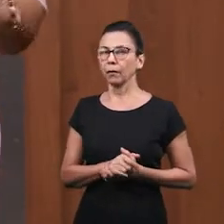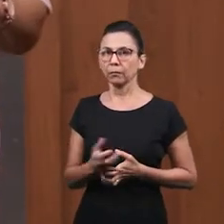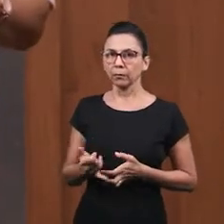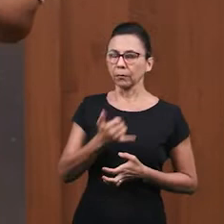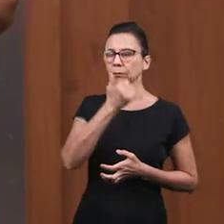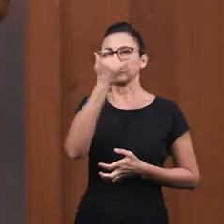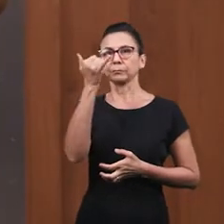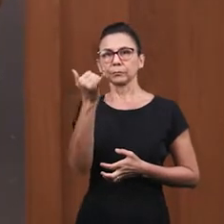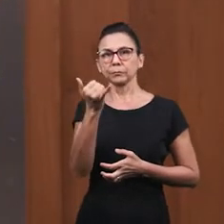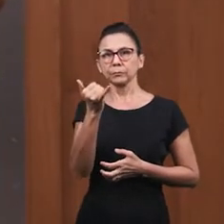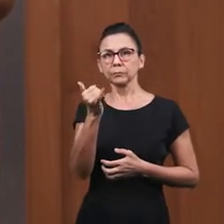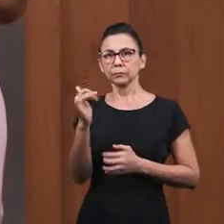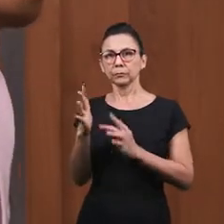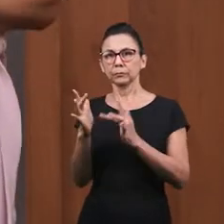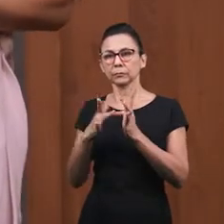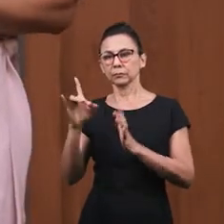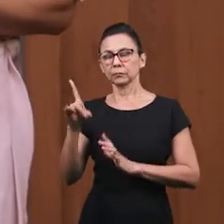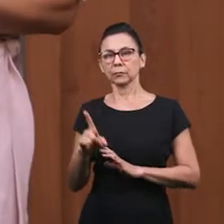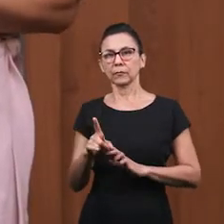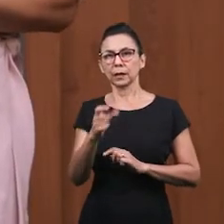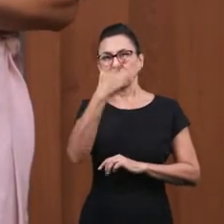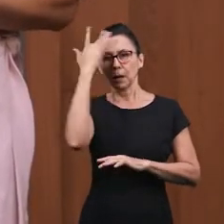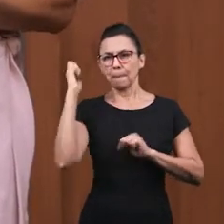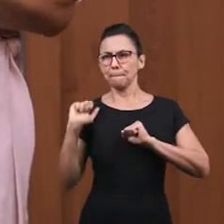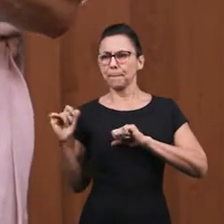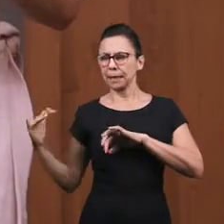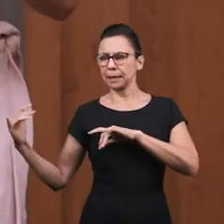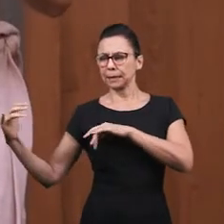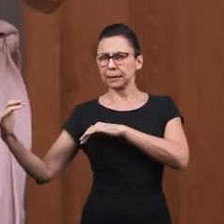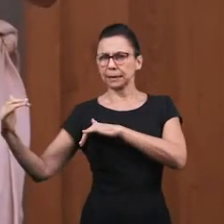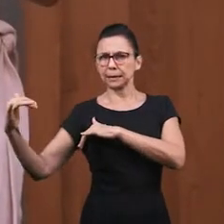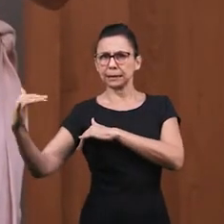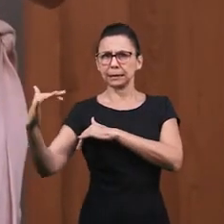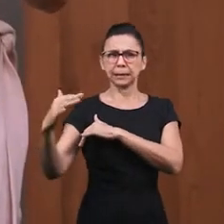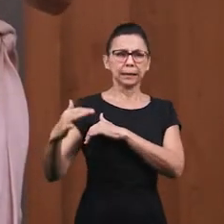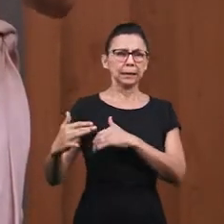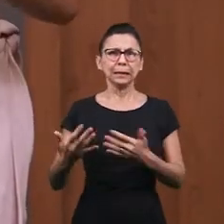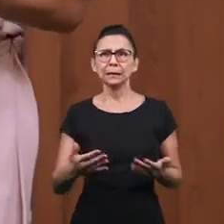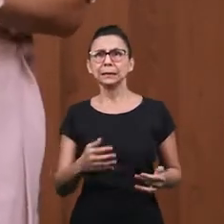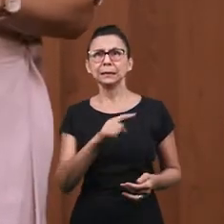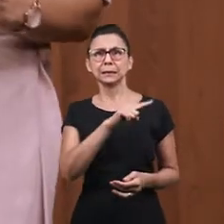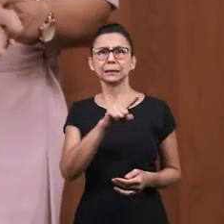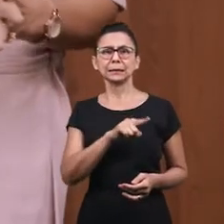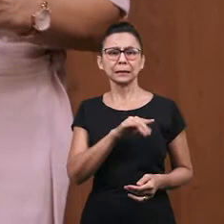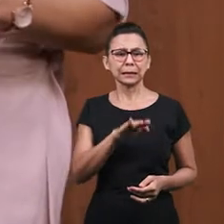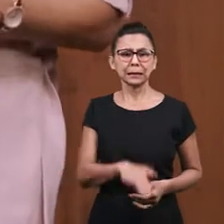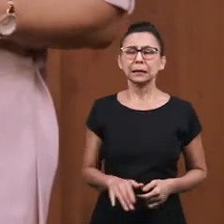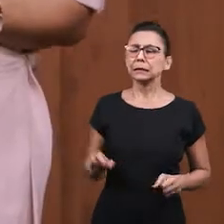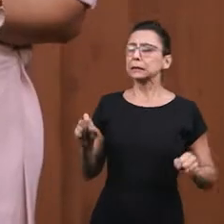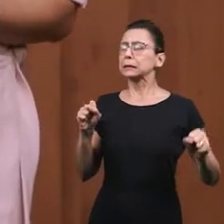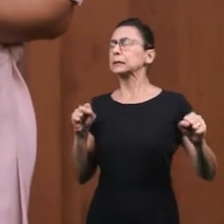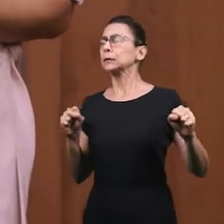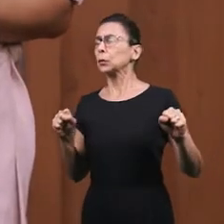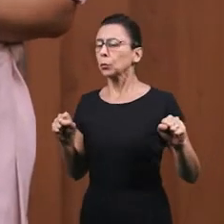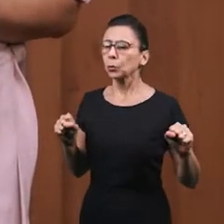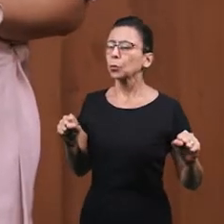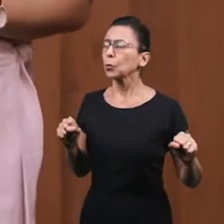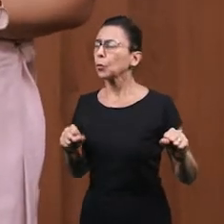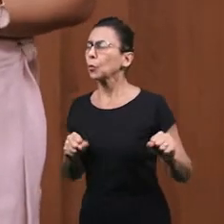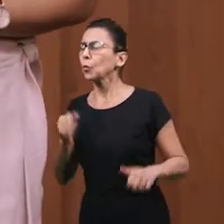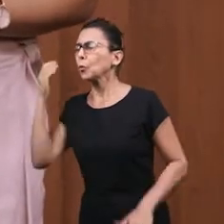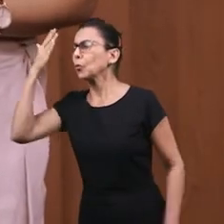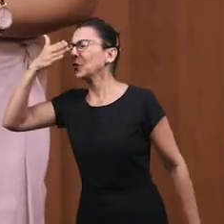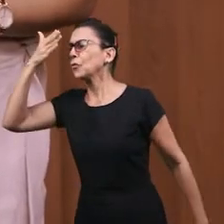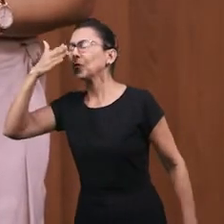entonces se dirigió donde Jesús estaba Y ahí se encontró con una gran multitud alrededor de Jesús Y saqueo no